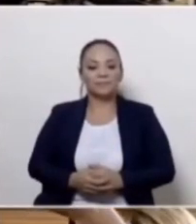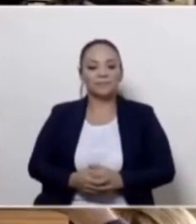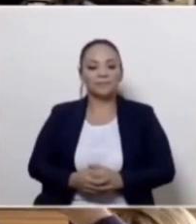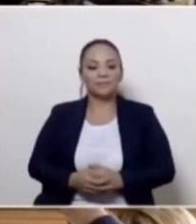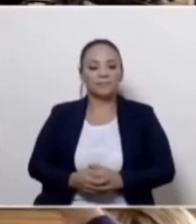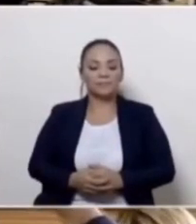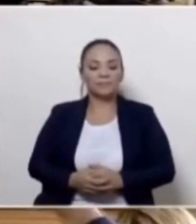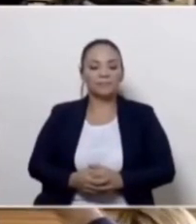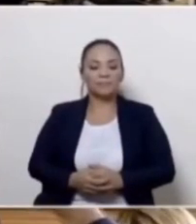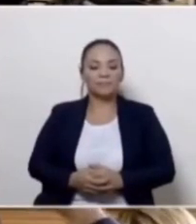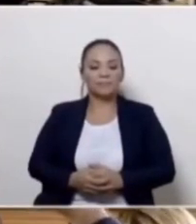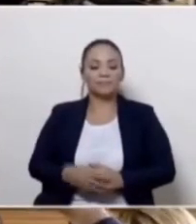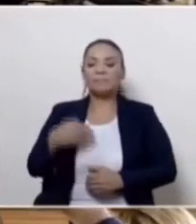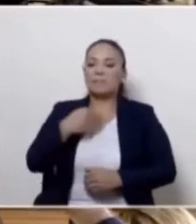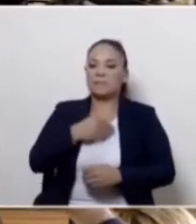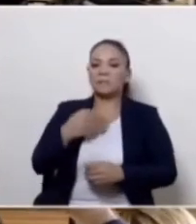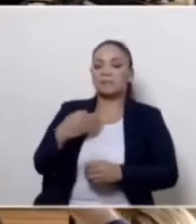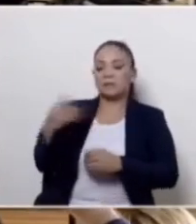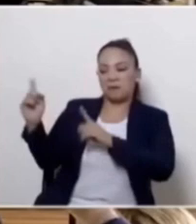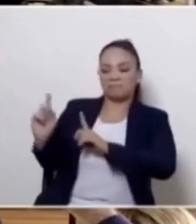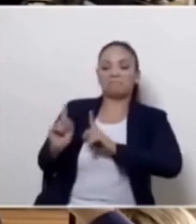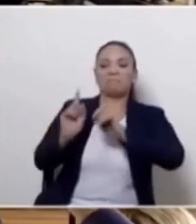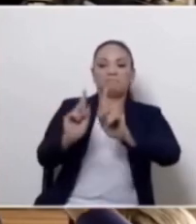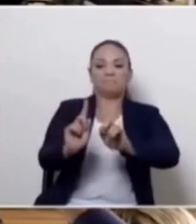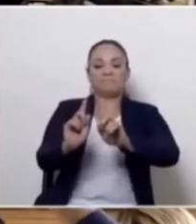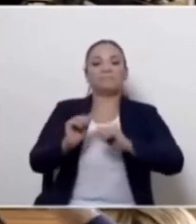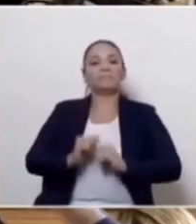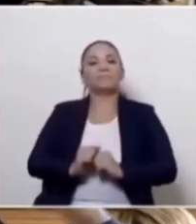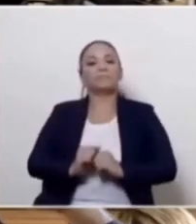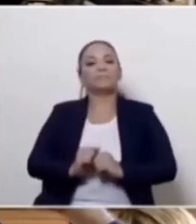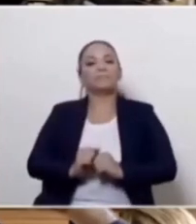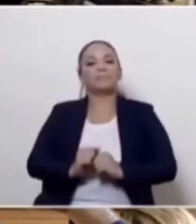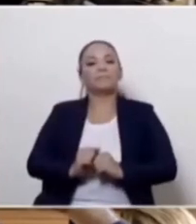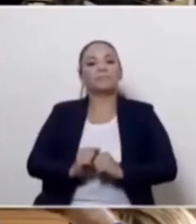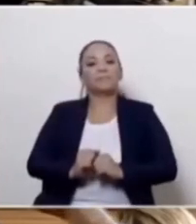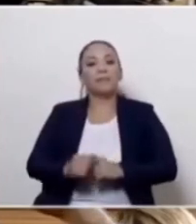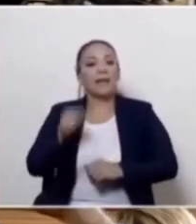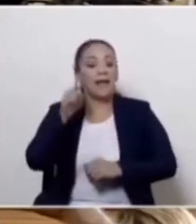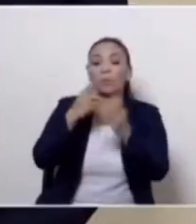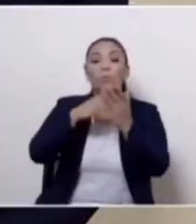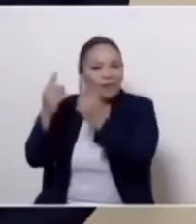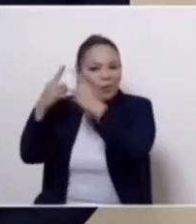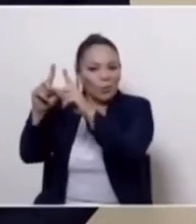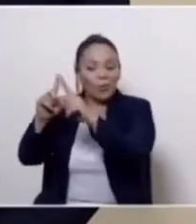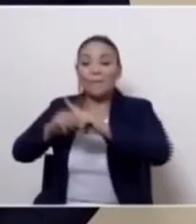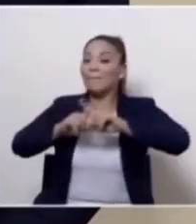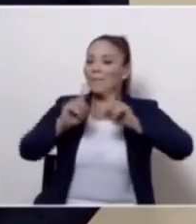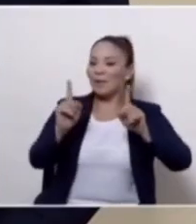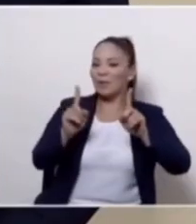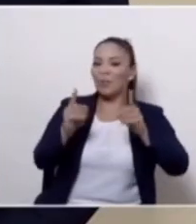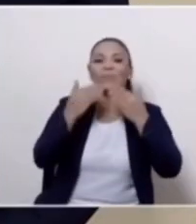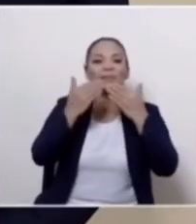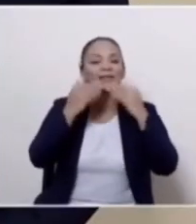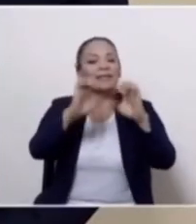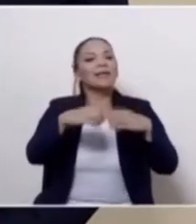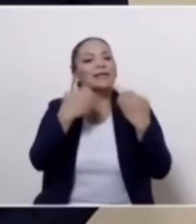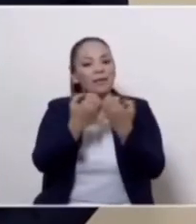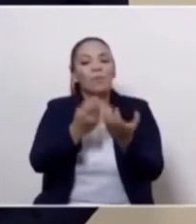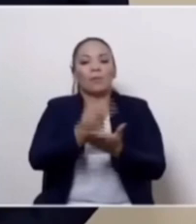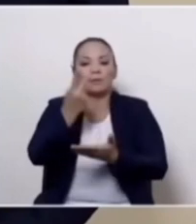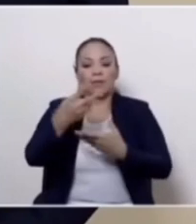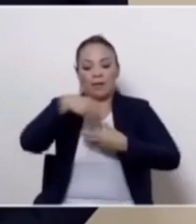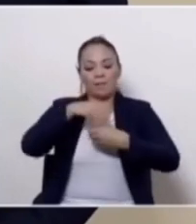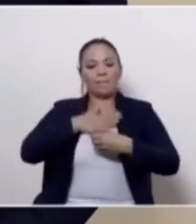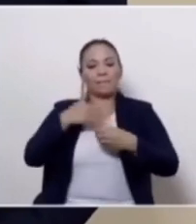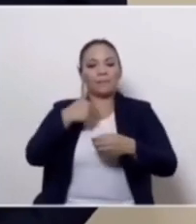Venga aquí al frente, ministra. Esto debería ser histórico. Gracias a un equipo valioso en mi